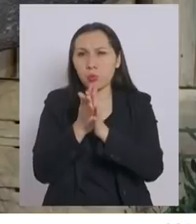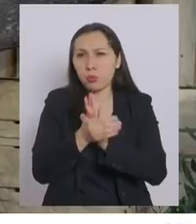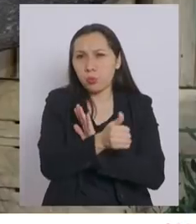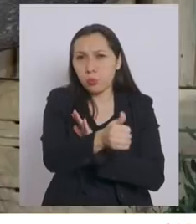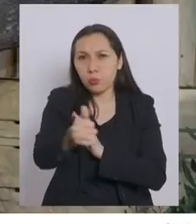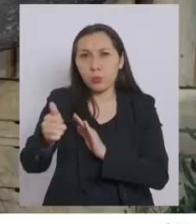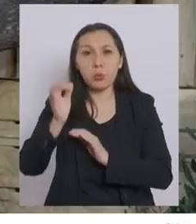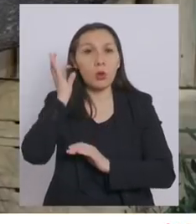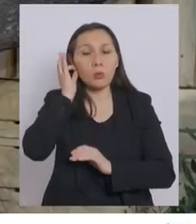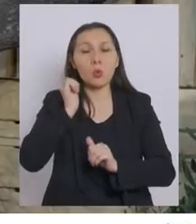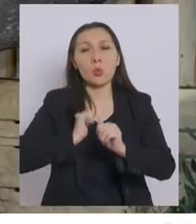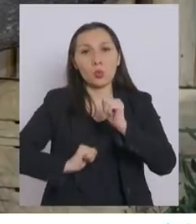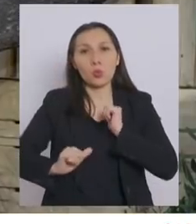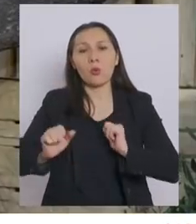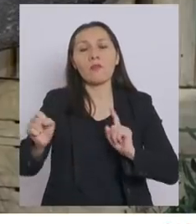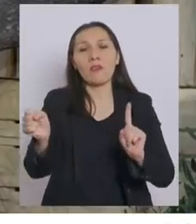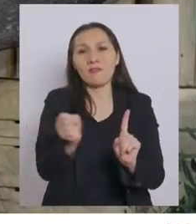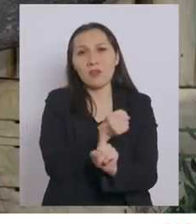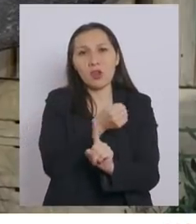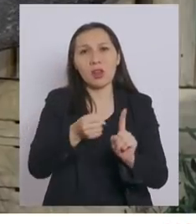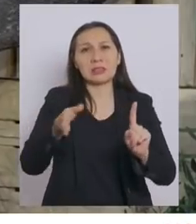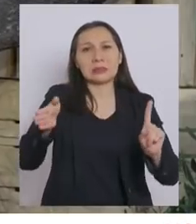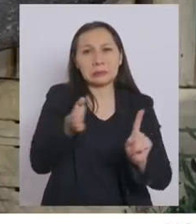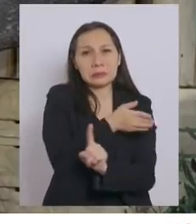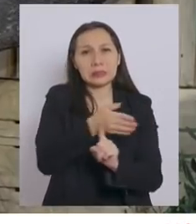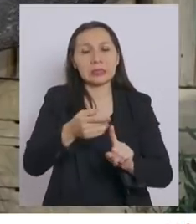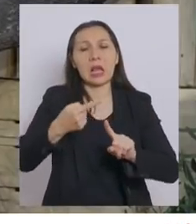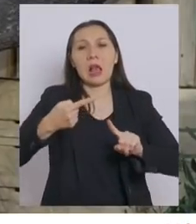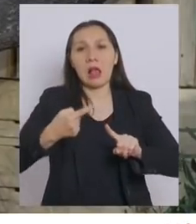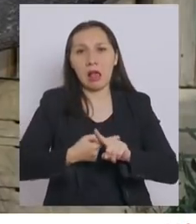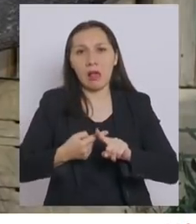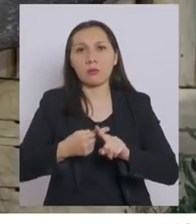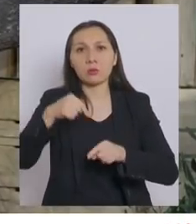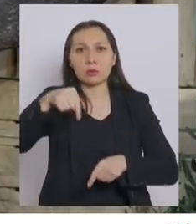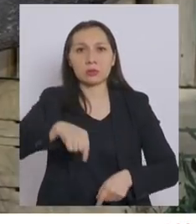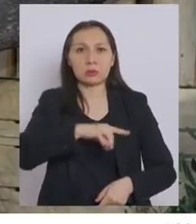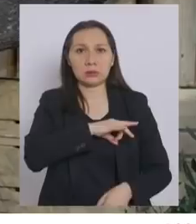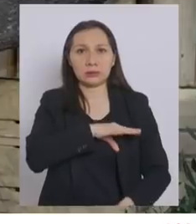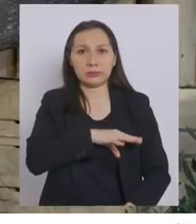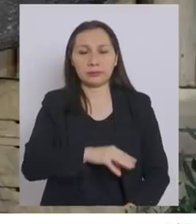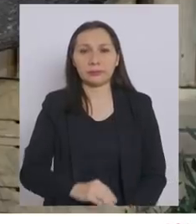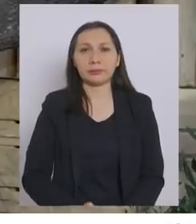que han sufrido violencia, maltrato o abusos en nuestro país.